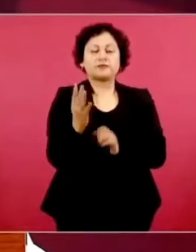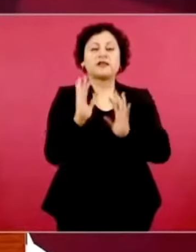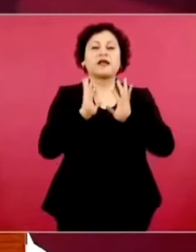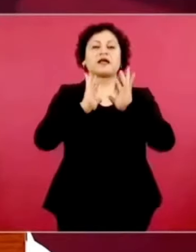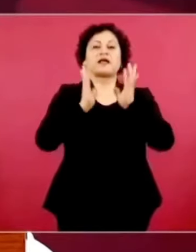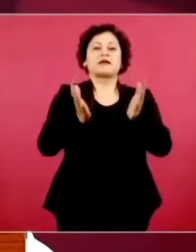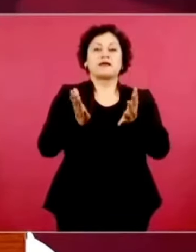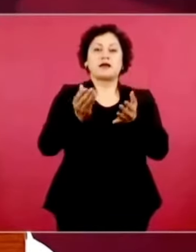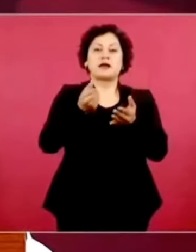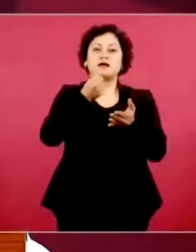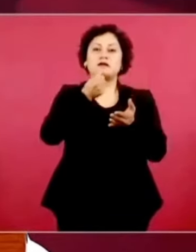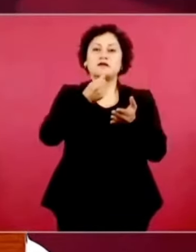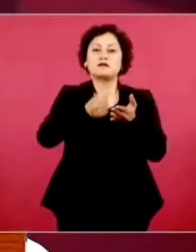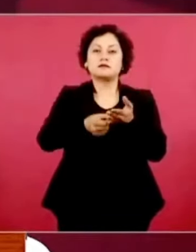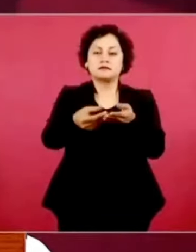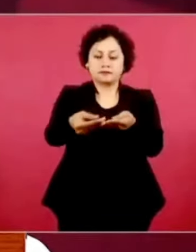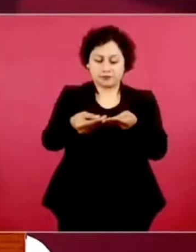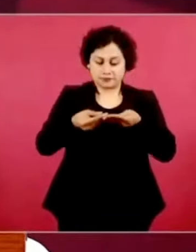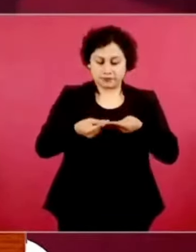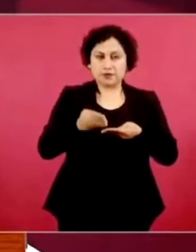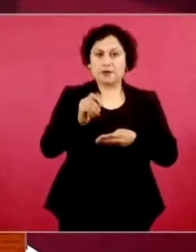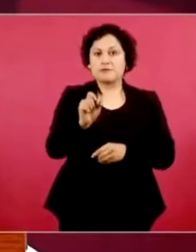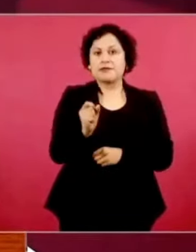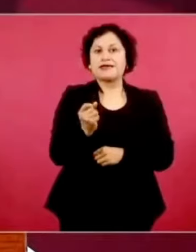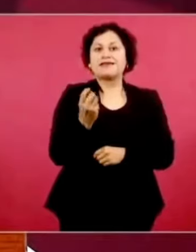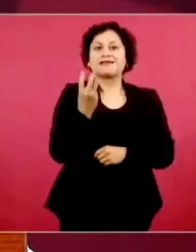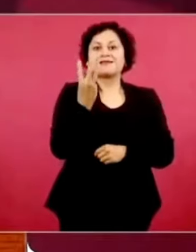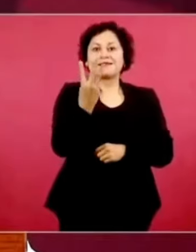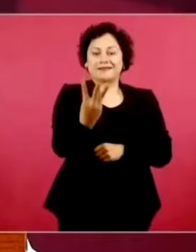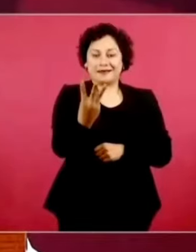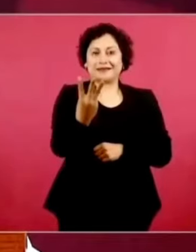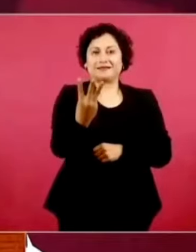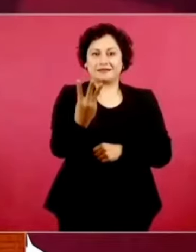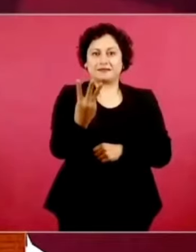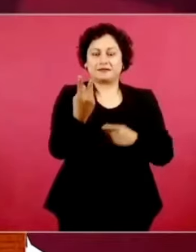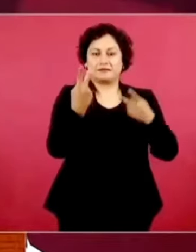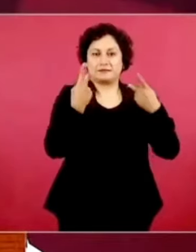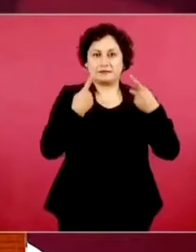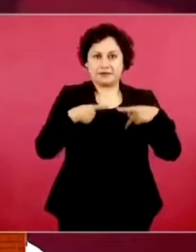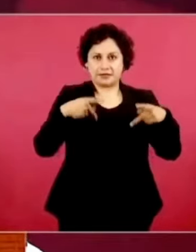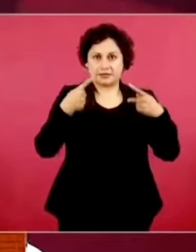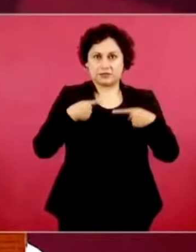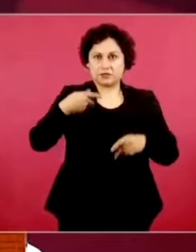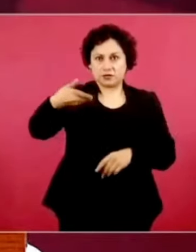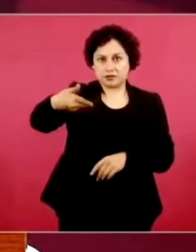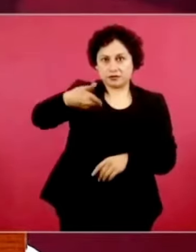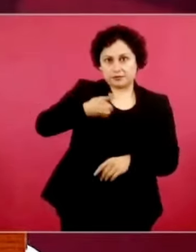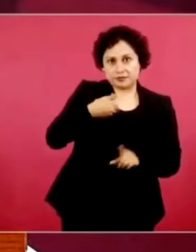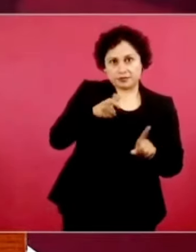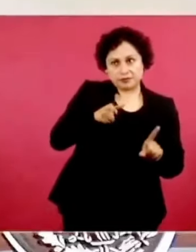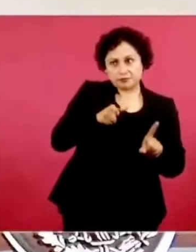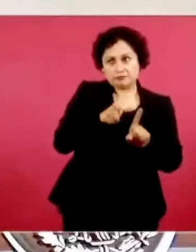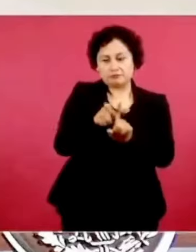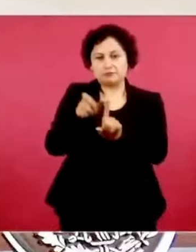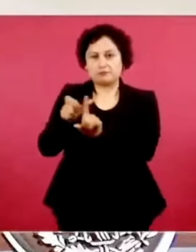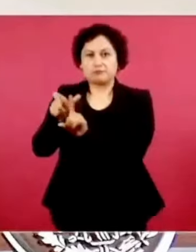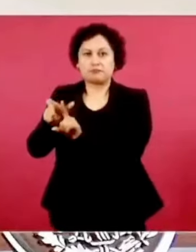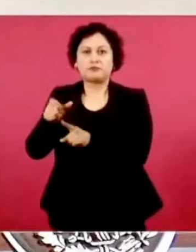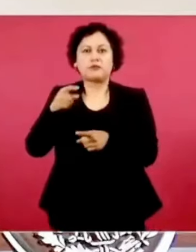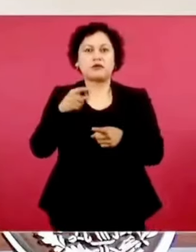protección para tres aspirantes a la presidencia de la República, tres gobernadores y gobernadoras,